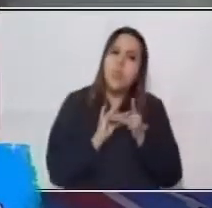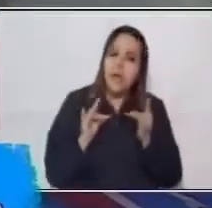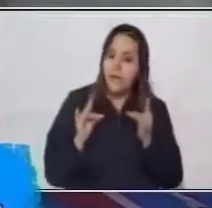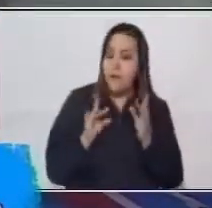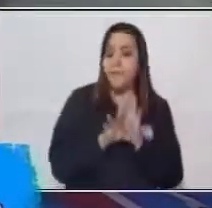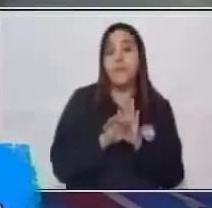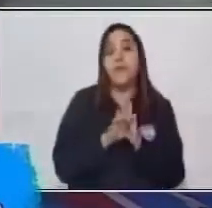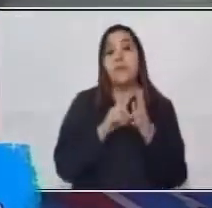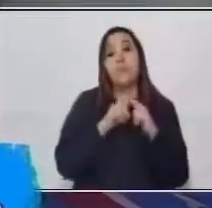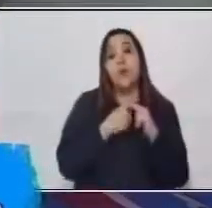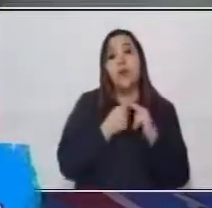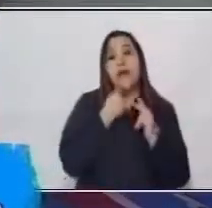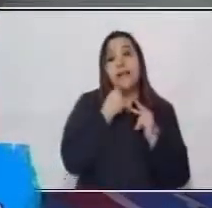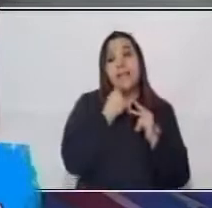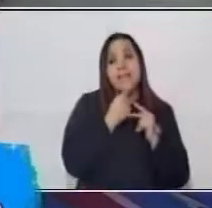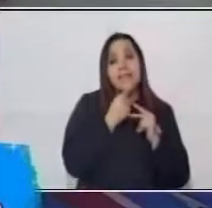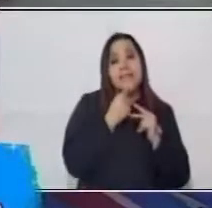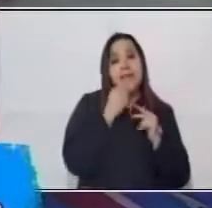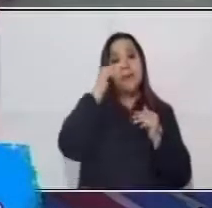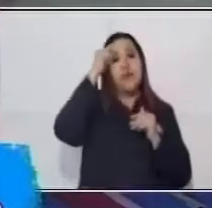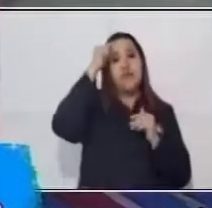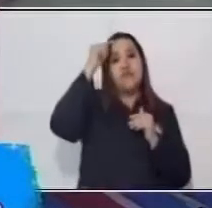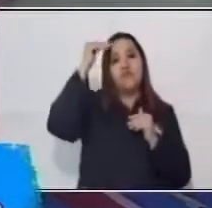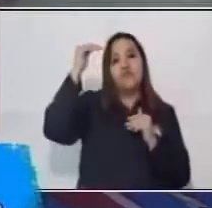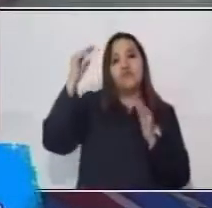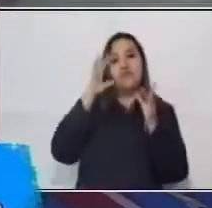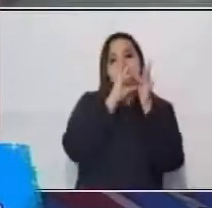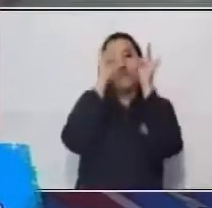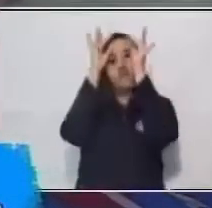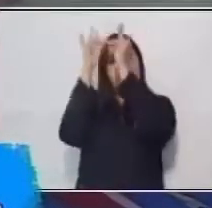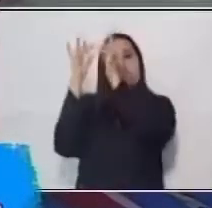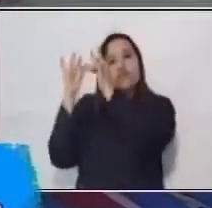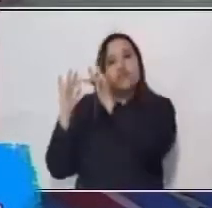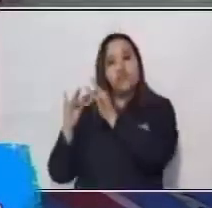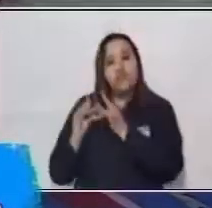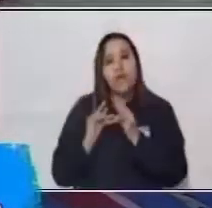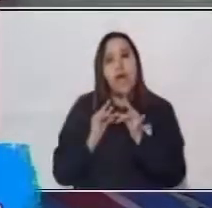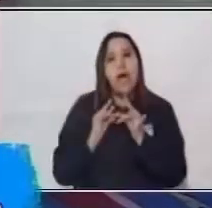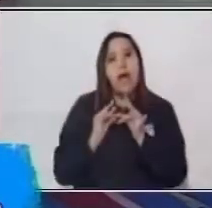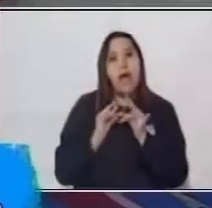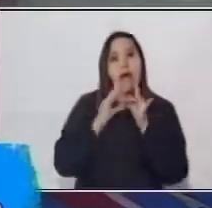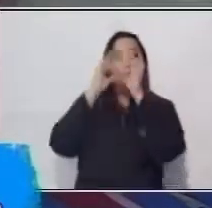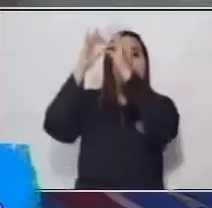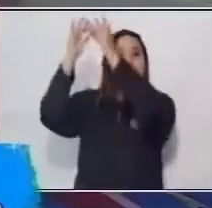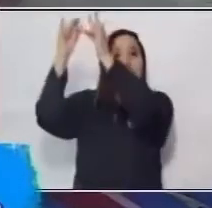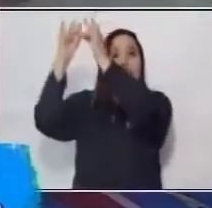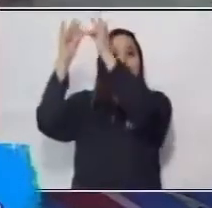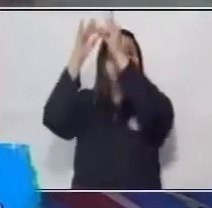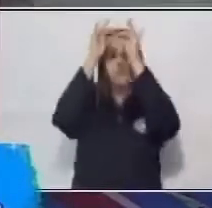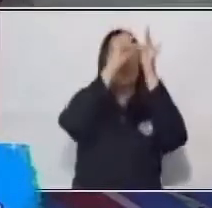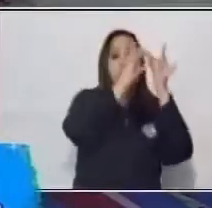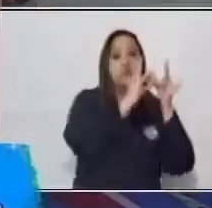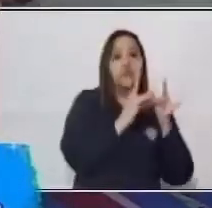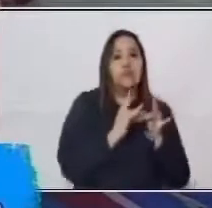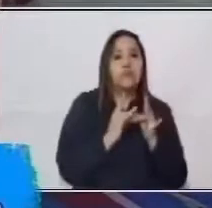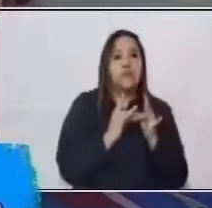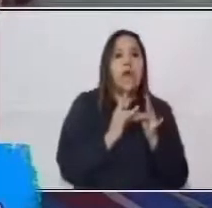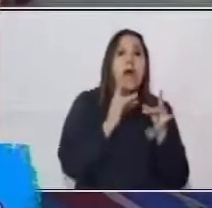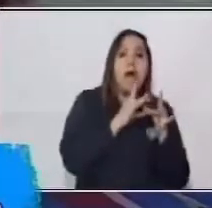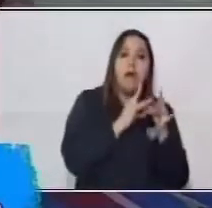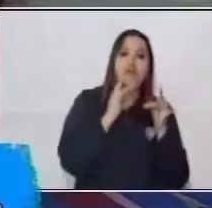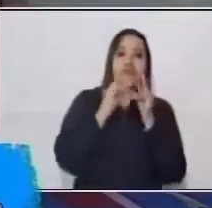Empezaba, iban avanzando en todo lo que iban contando y regresaban a un inicio, ¿verdad? o a una nueva